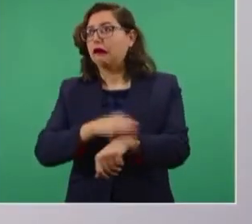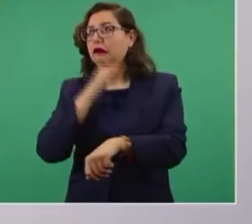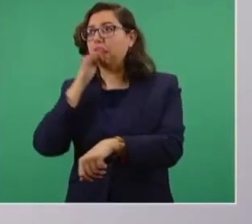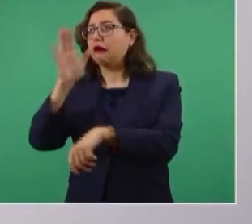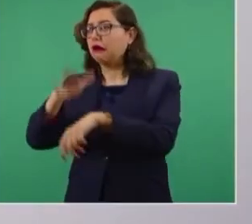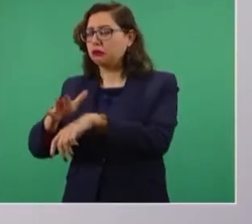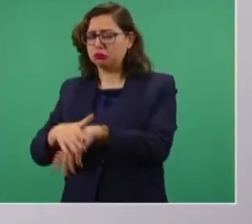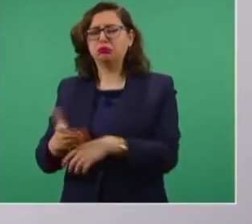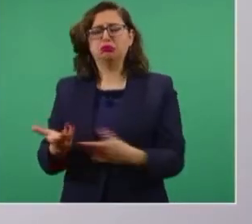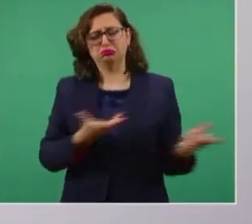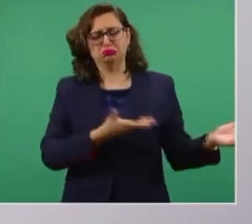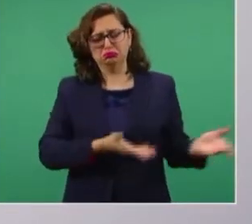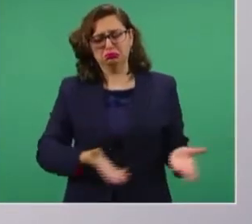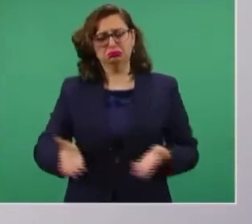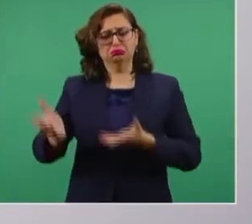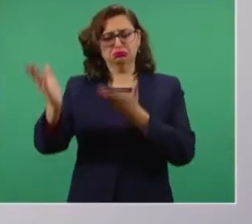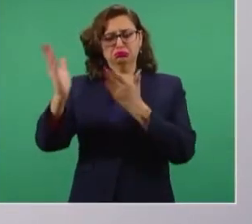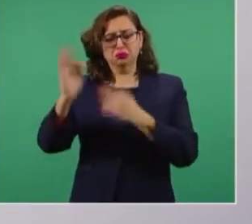internacional.